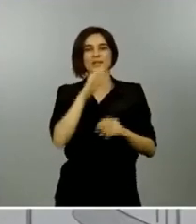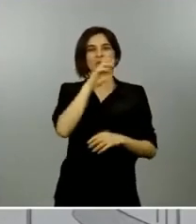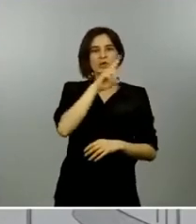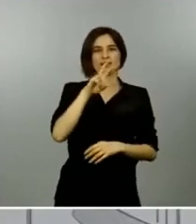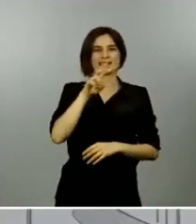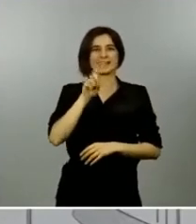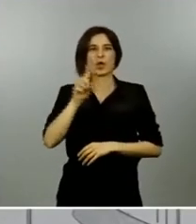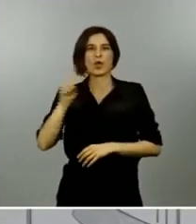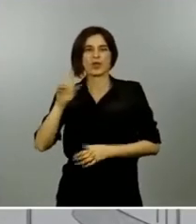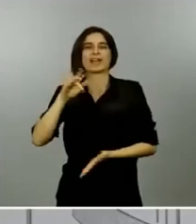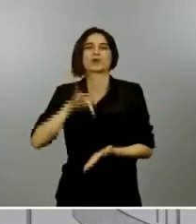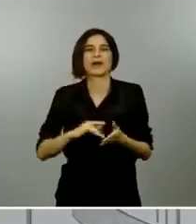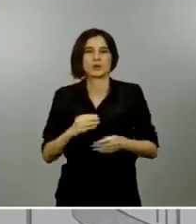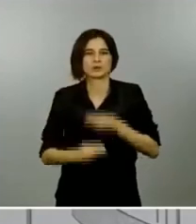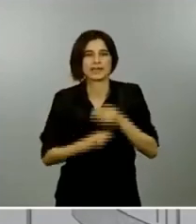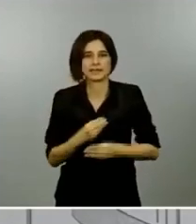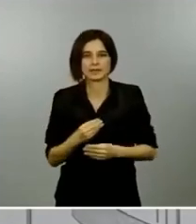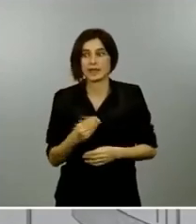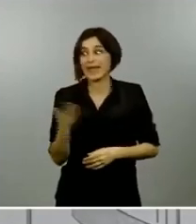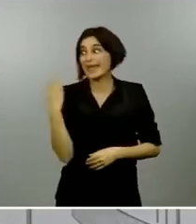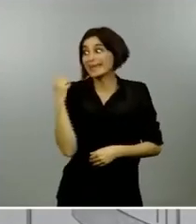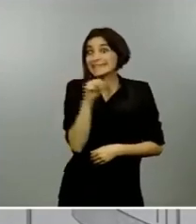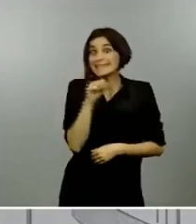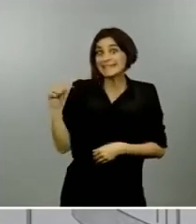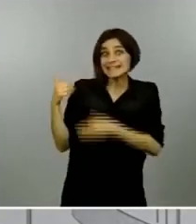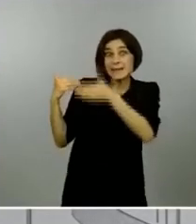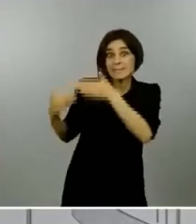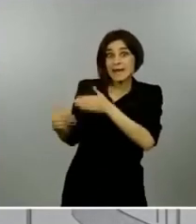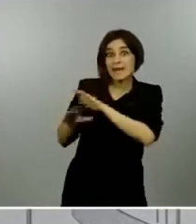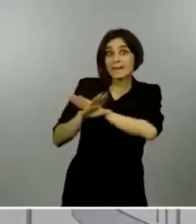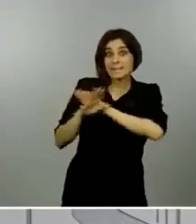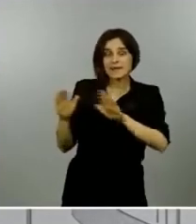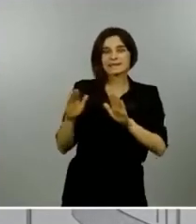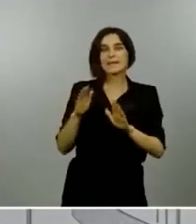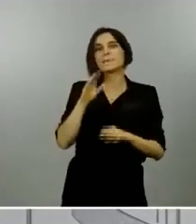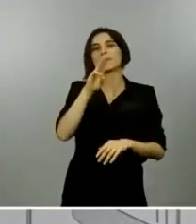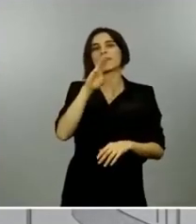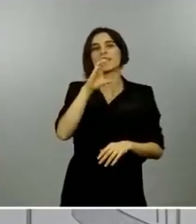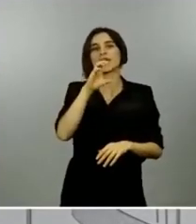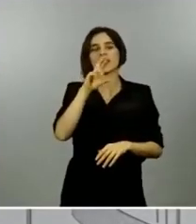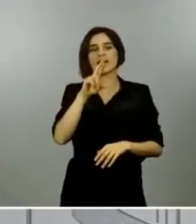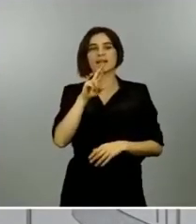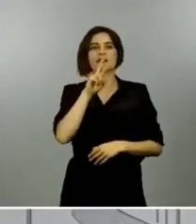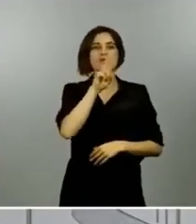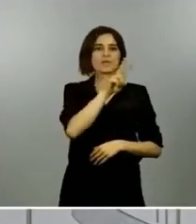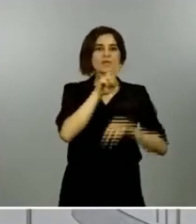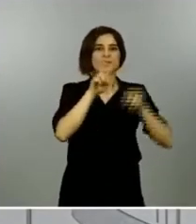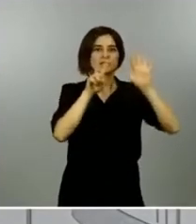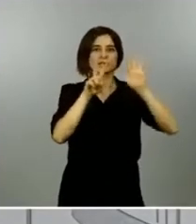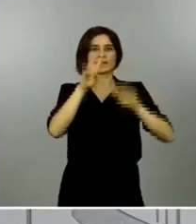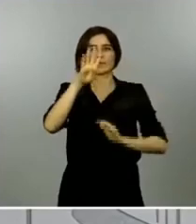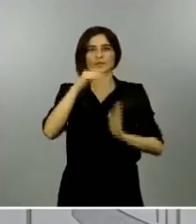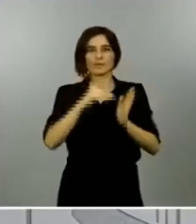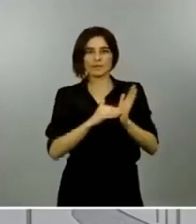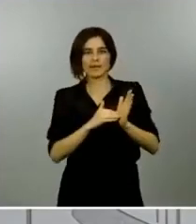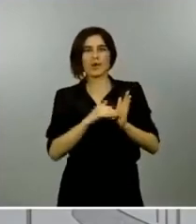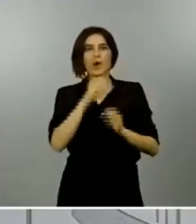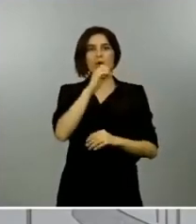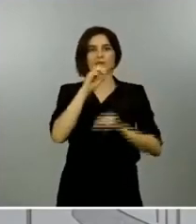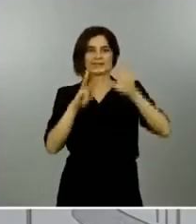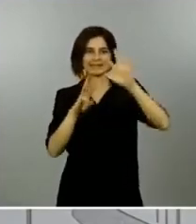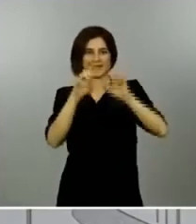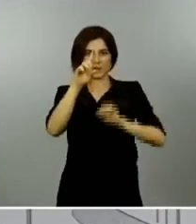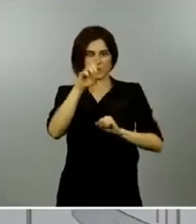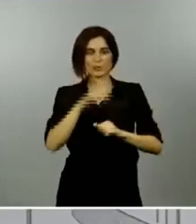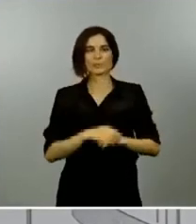solamente en esta última semana se han realizado de PCR 274.081 el número de test de anticuerpos